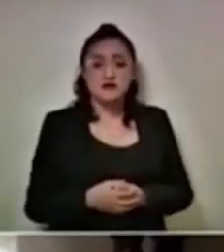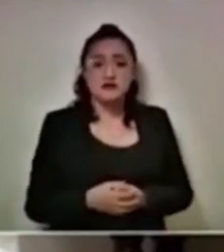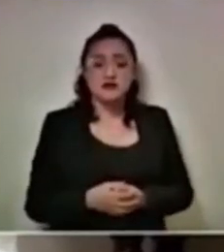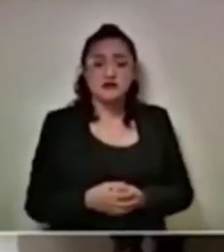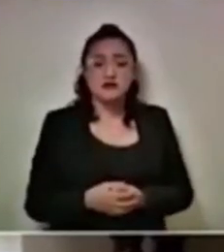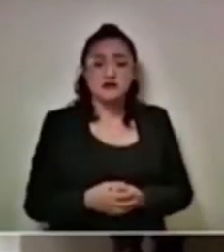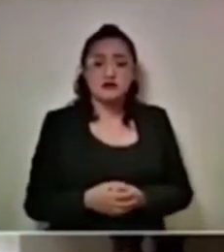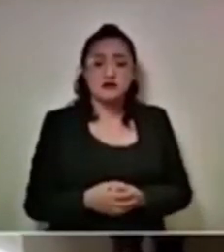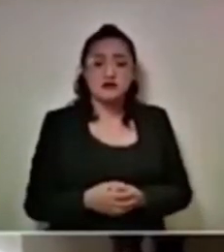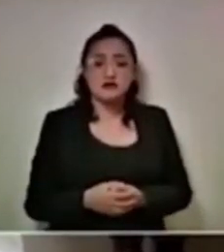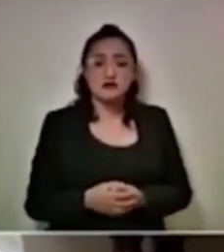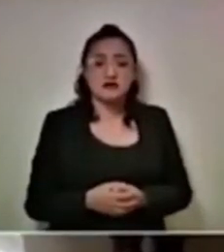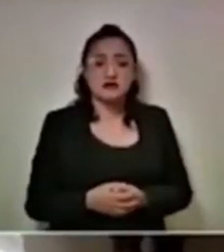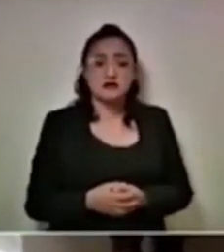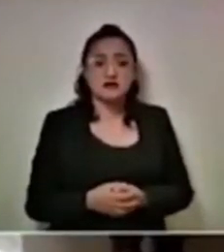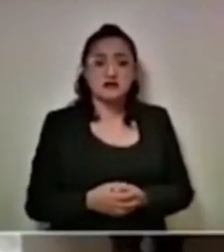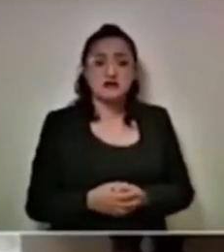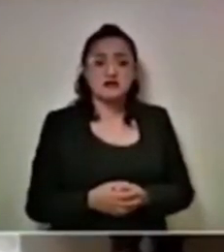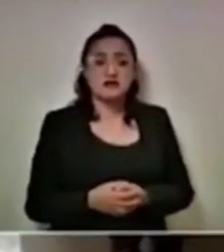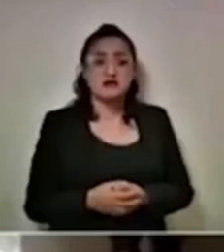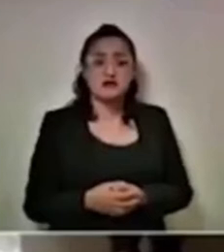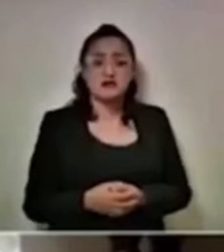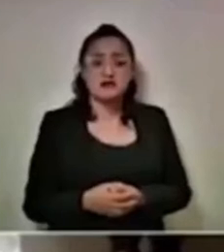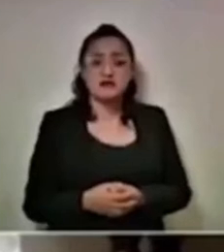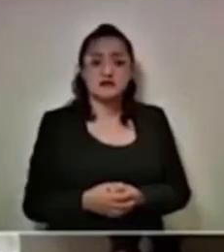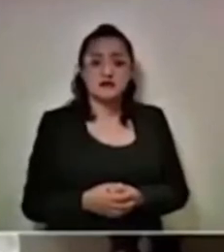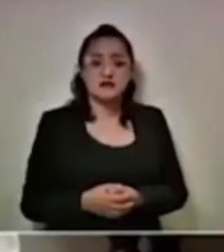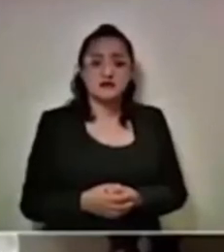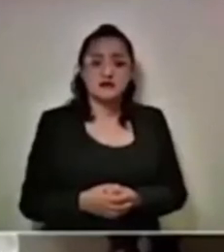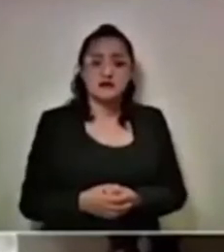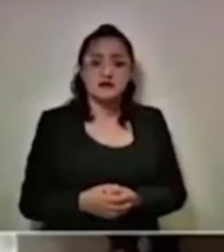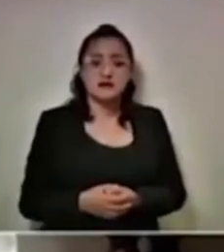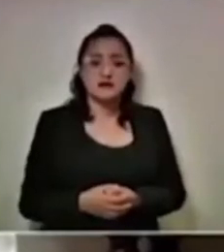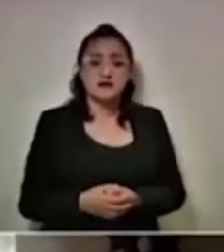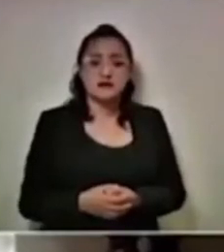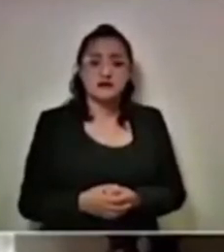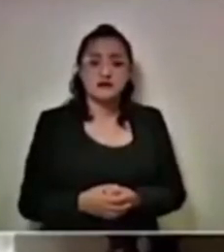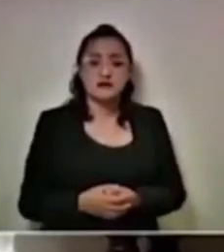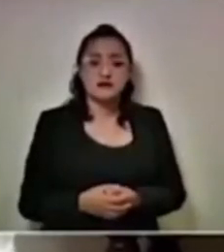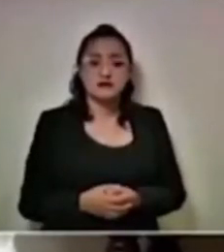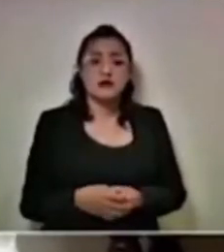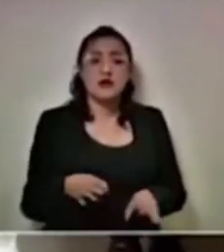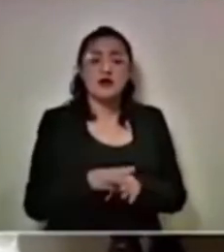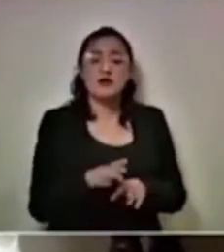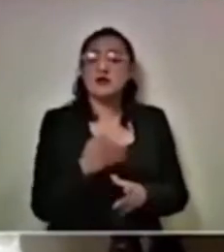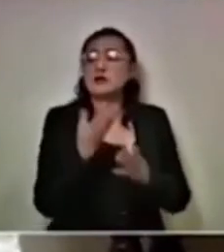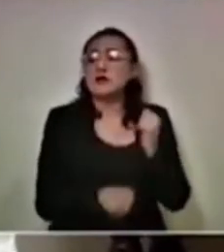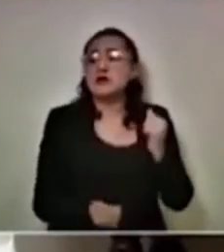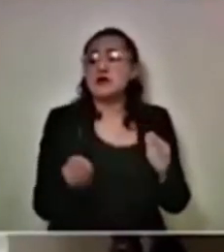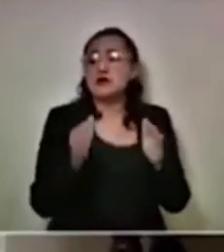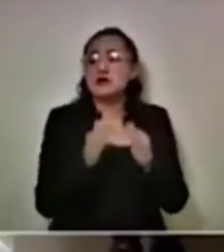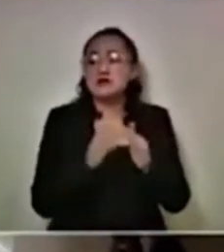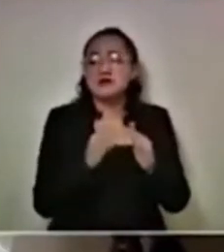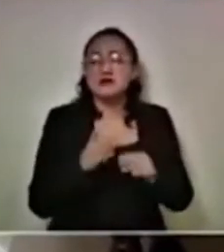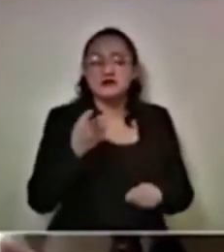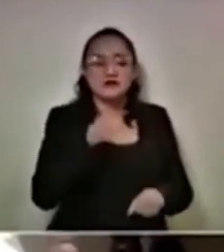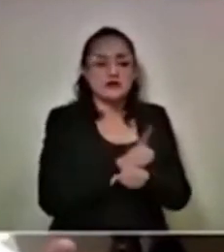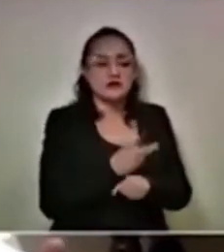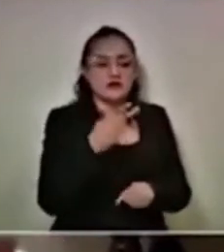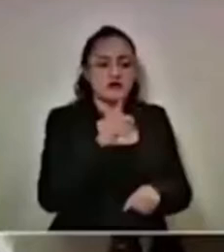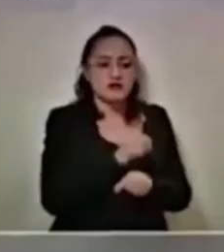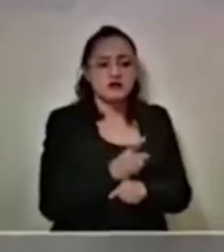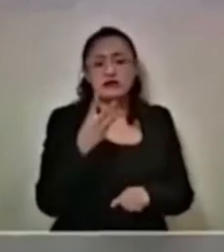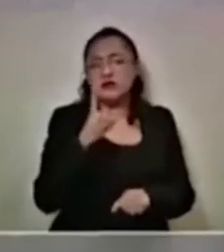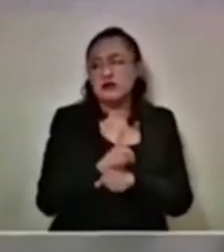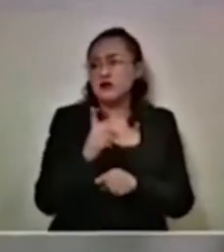que no desaparecieron, que se ausentaron de sus hogares por un día, por dos días,